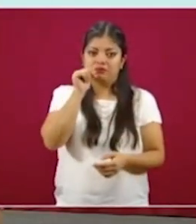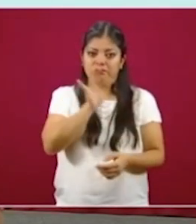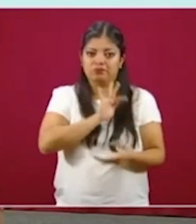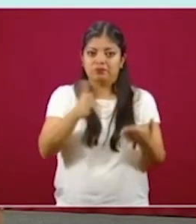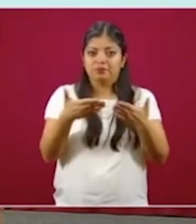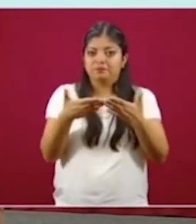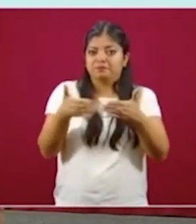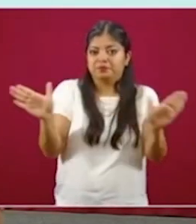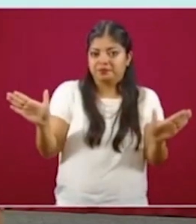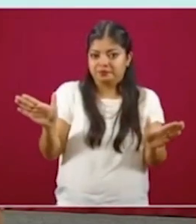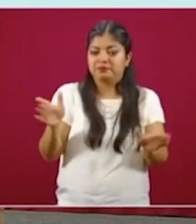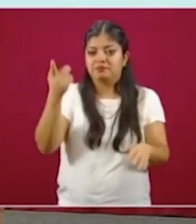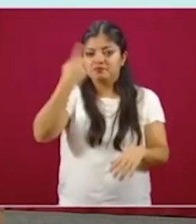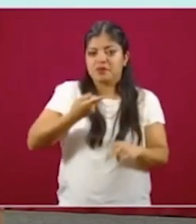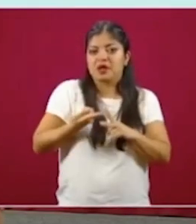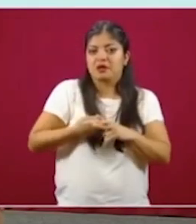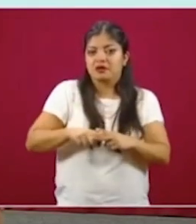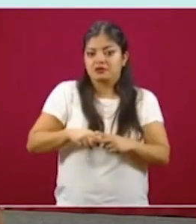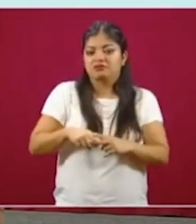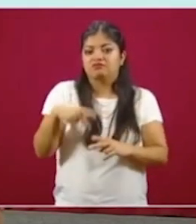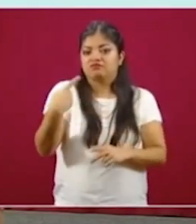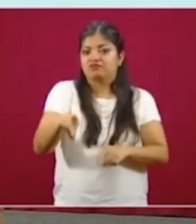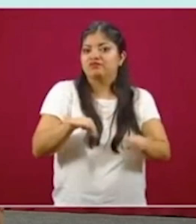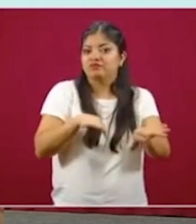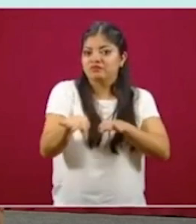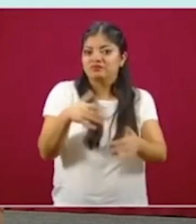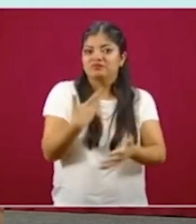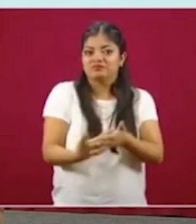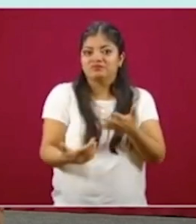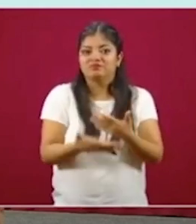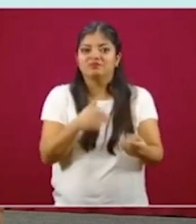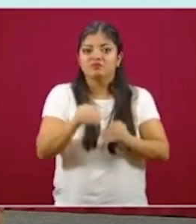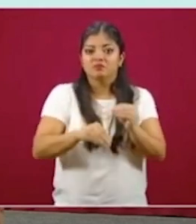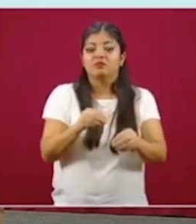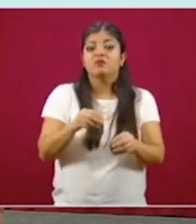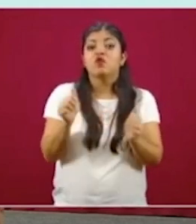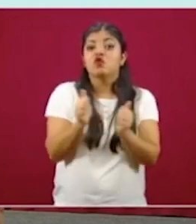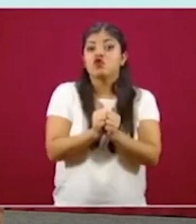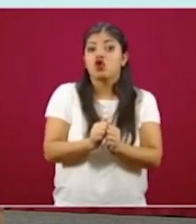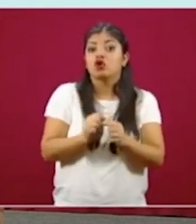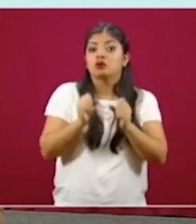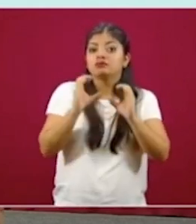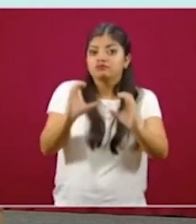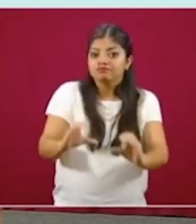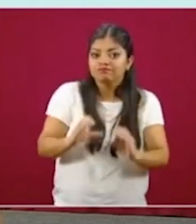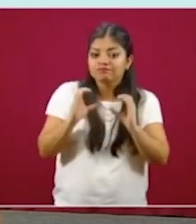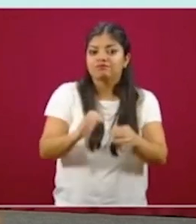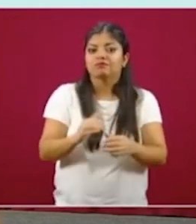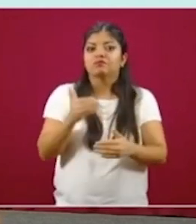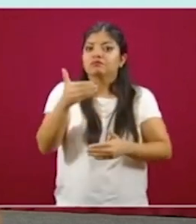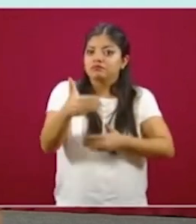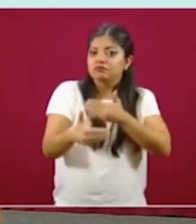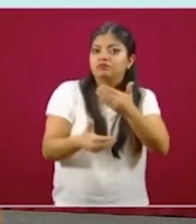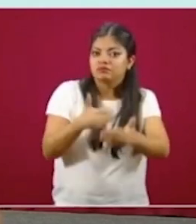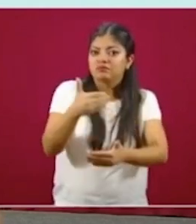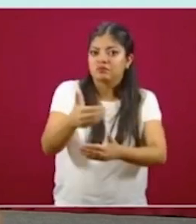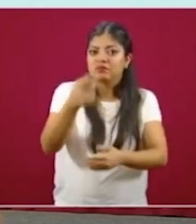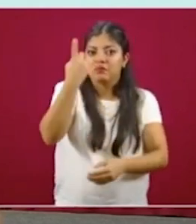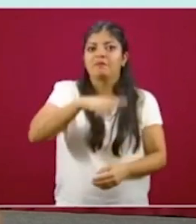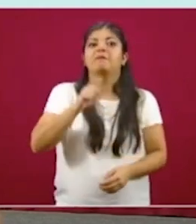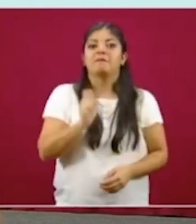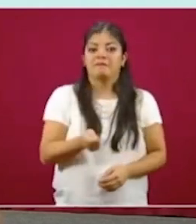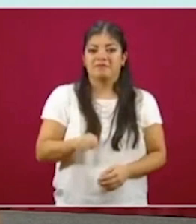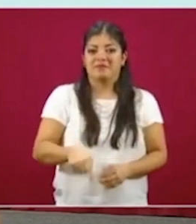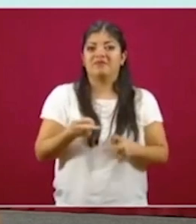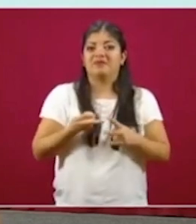inician sus actividades de manera segura, de manera gradual, de manera prudente para que este